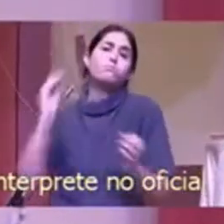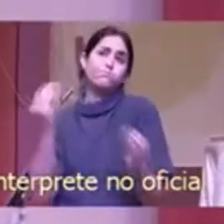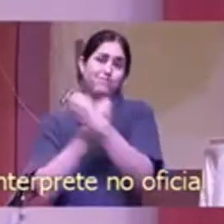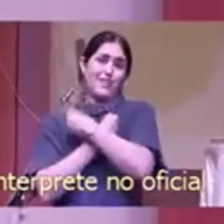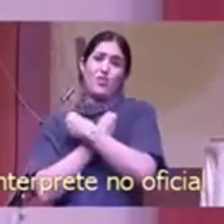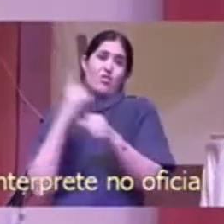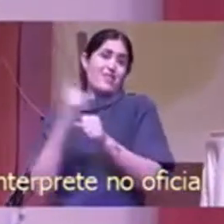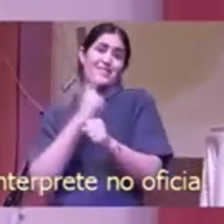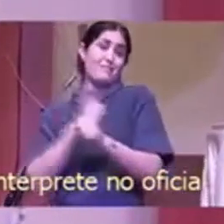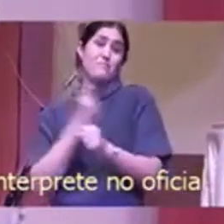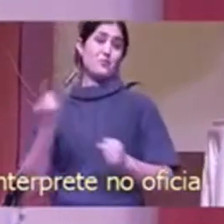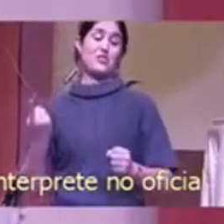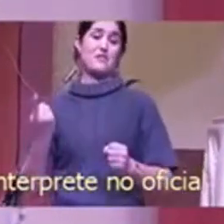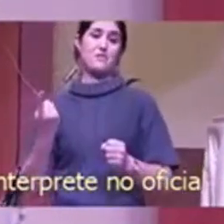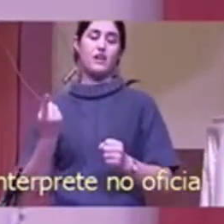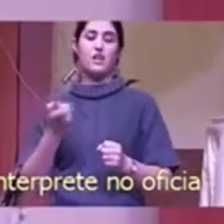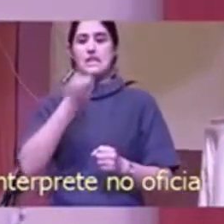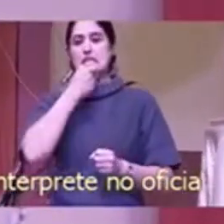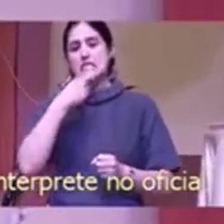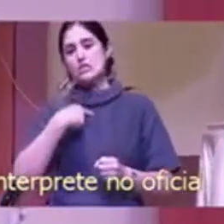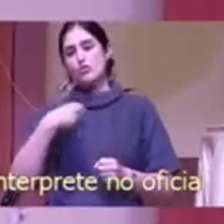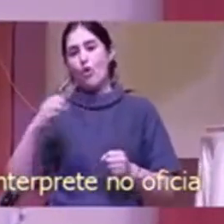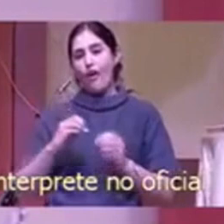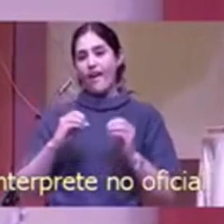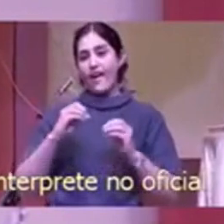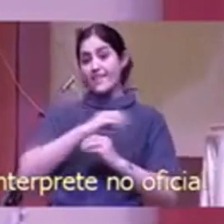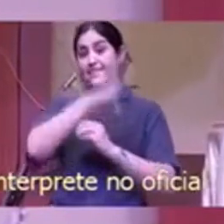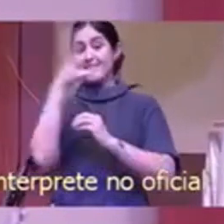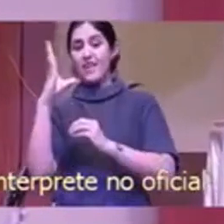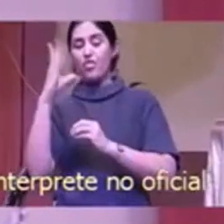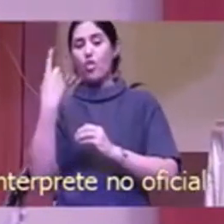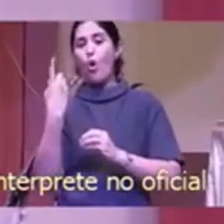Tampoco se enciende una lámpara y se pone debajo de un cajón,